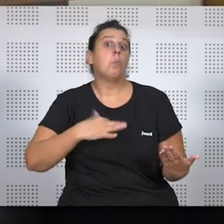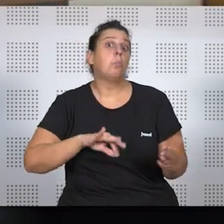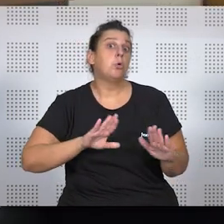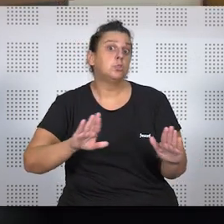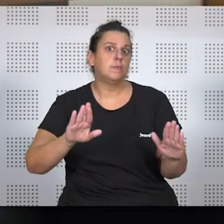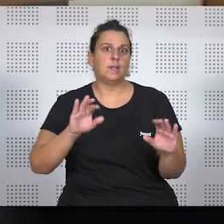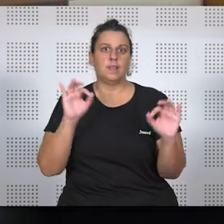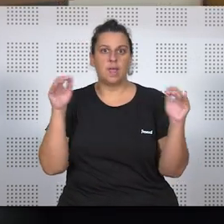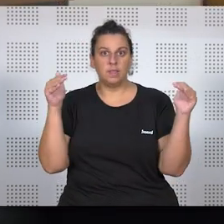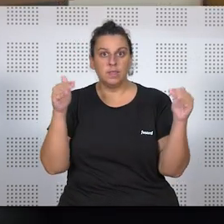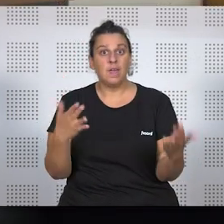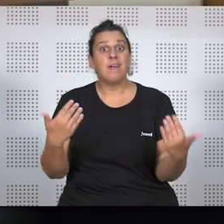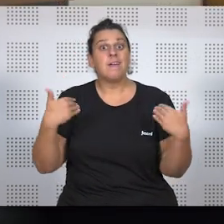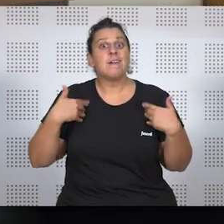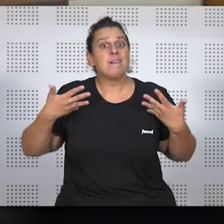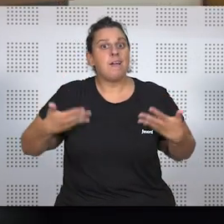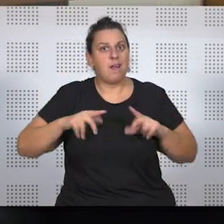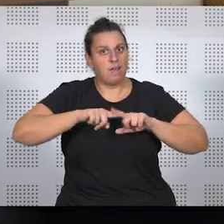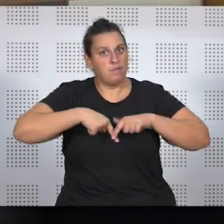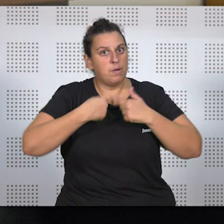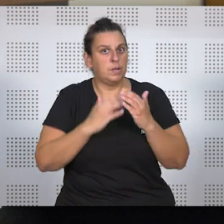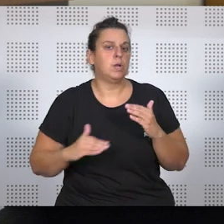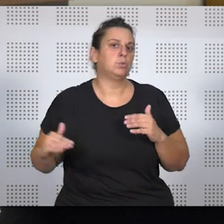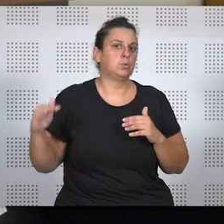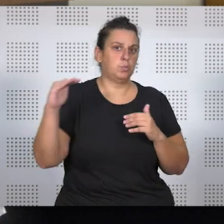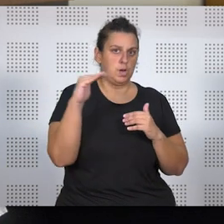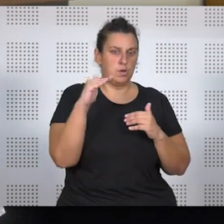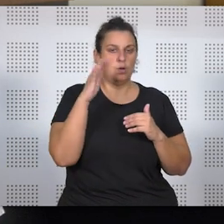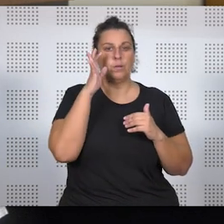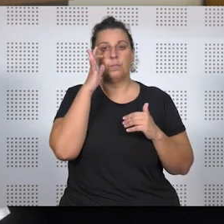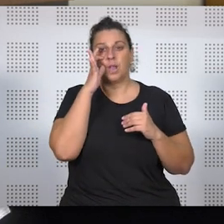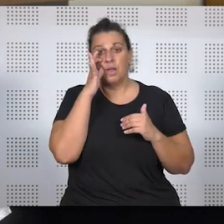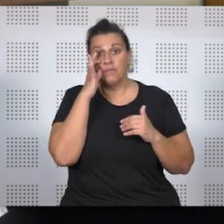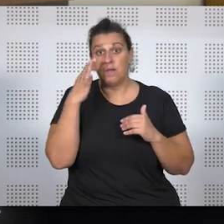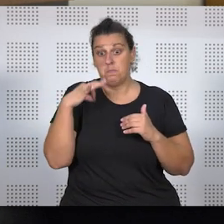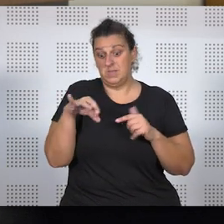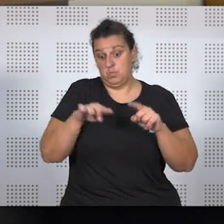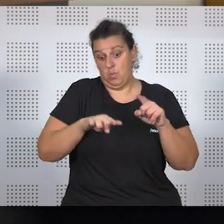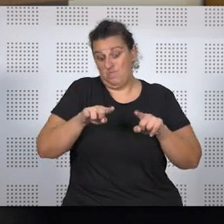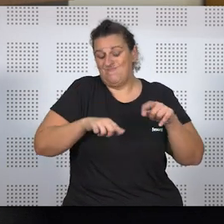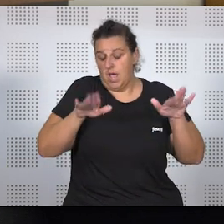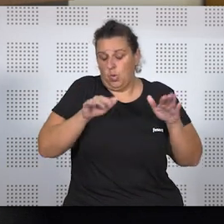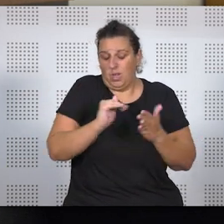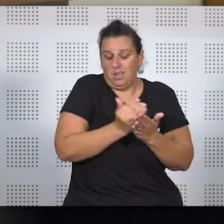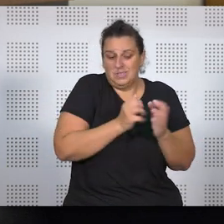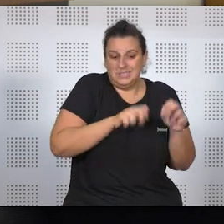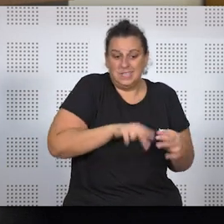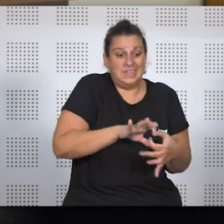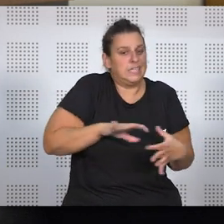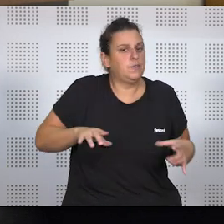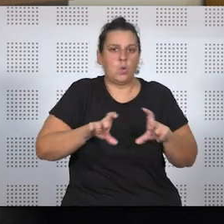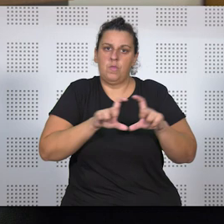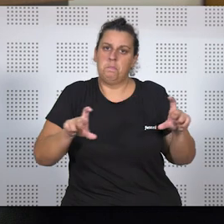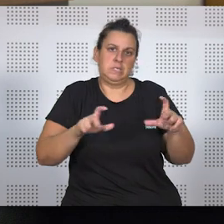dedicar las cargas familiares son superiores, pero al margen de la merma retributiva, la desvinculación con la empresa es superior,